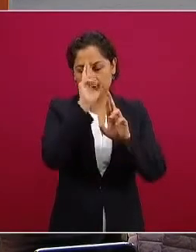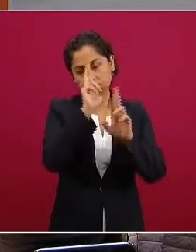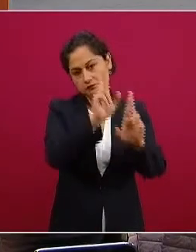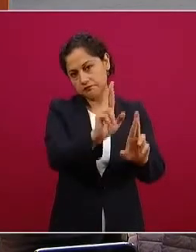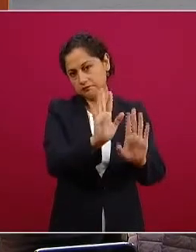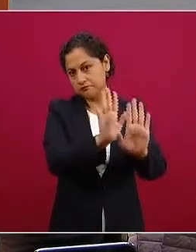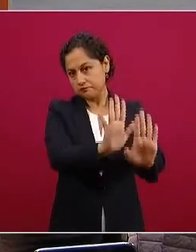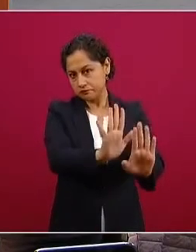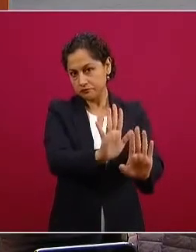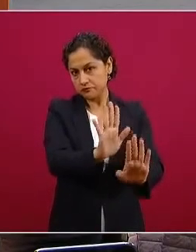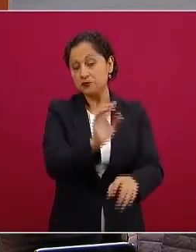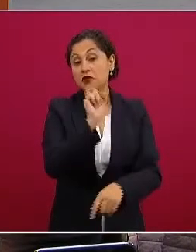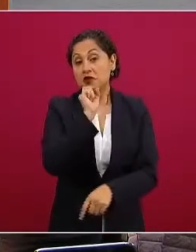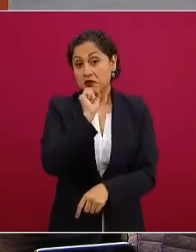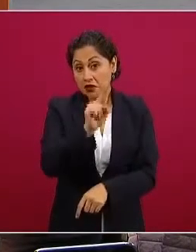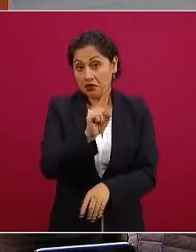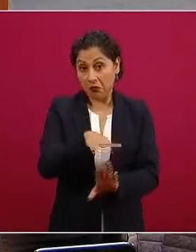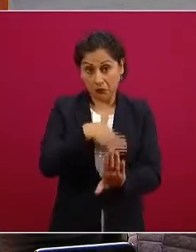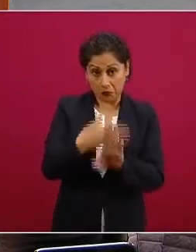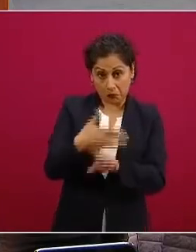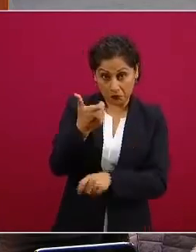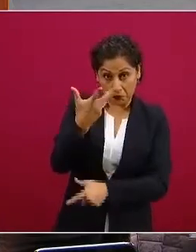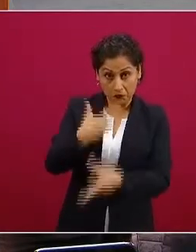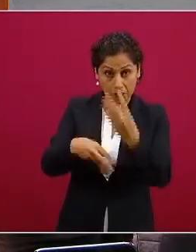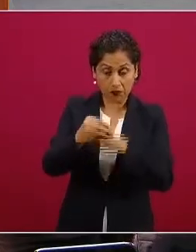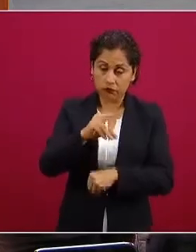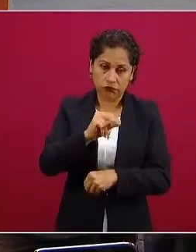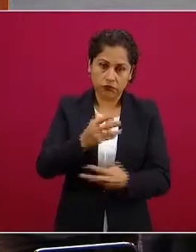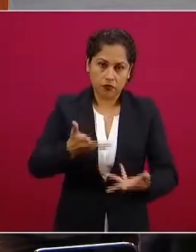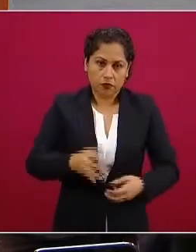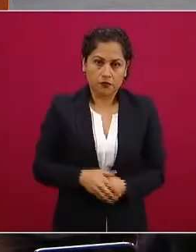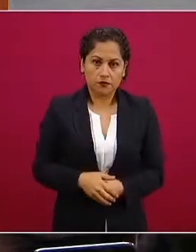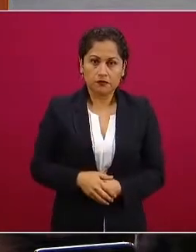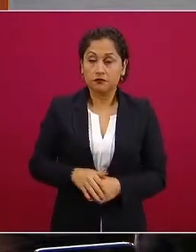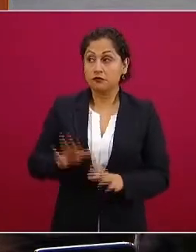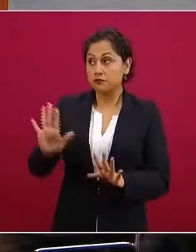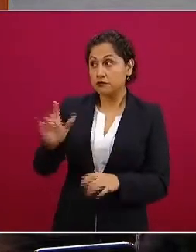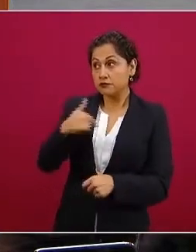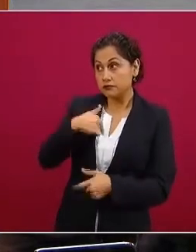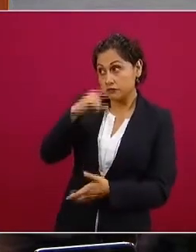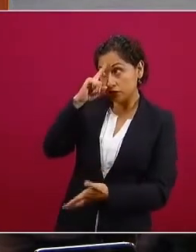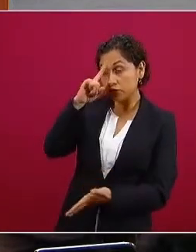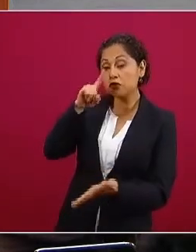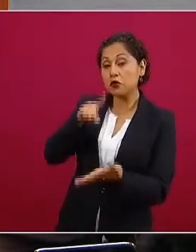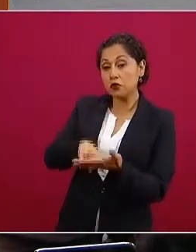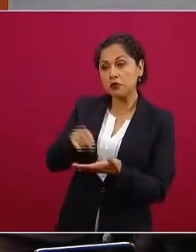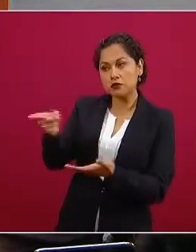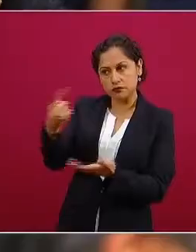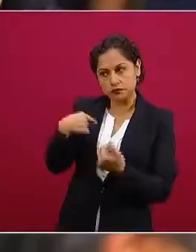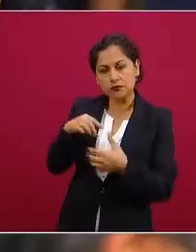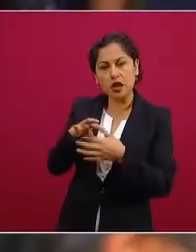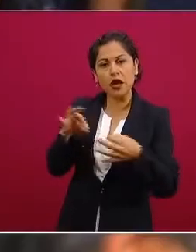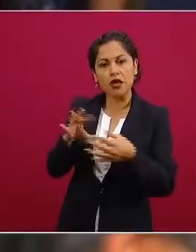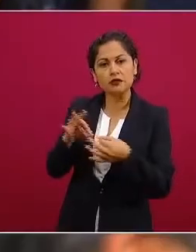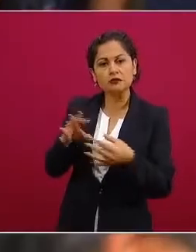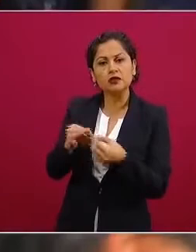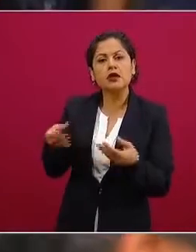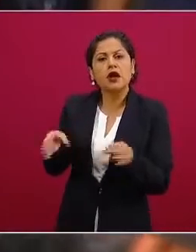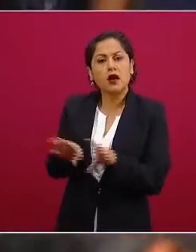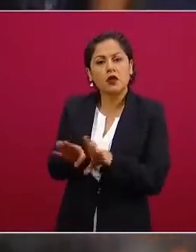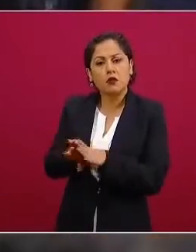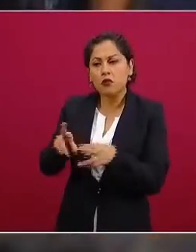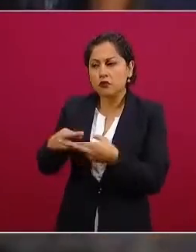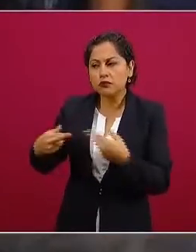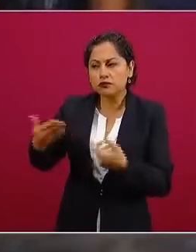económicamente si estaría bien que explicara la relación con TV Azteca porque pues entonces pues ya las he explicado